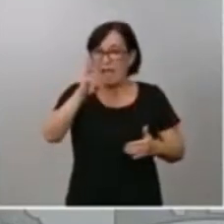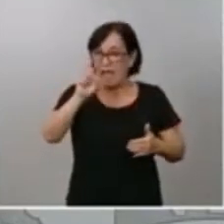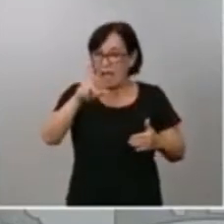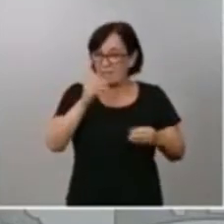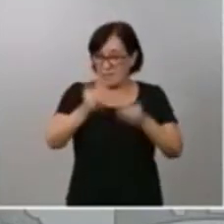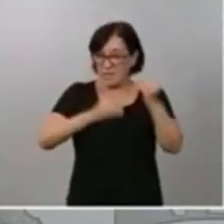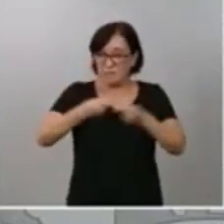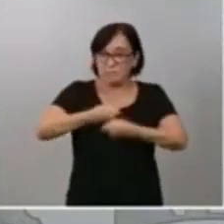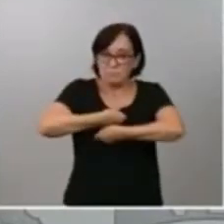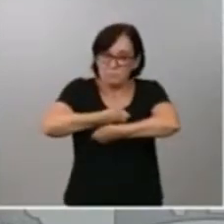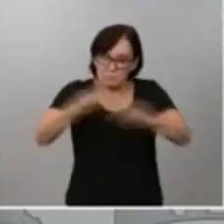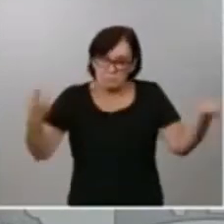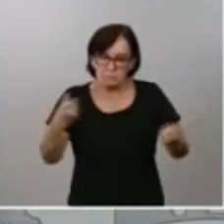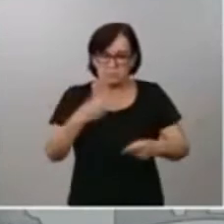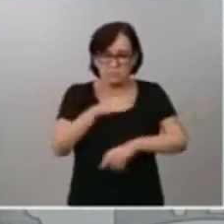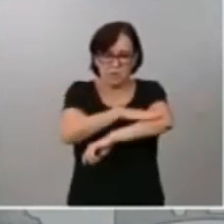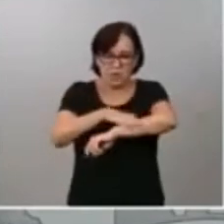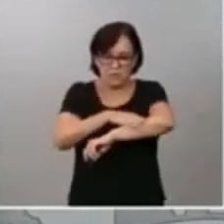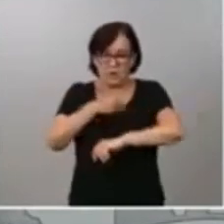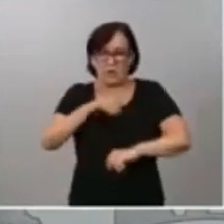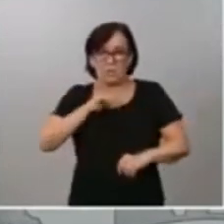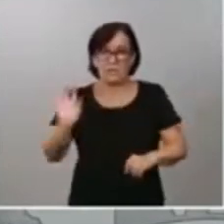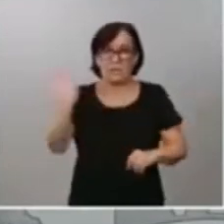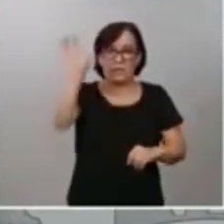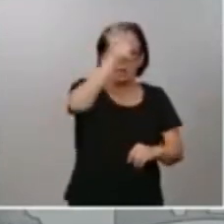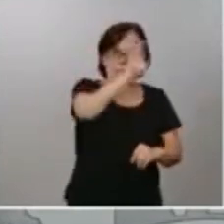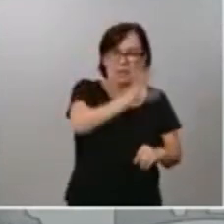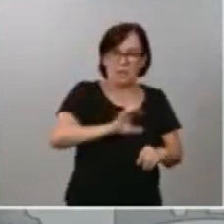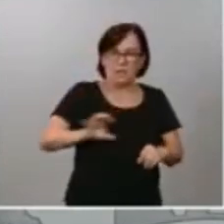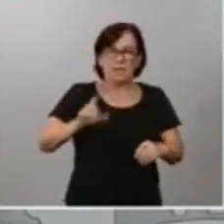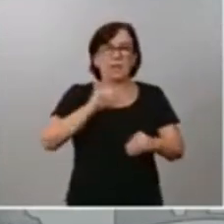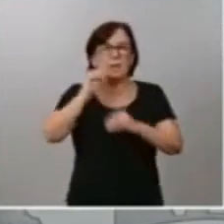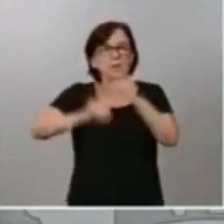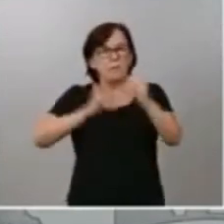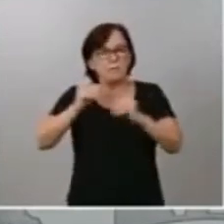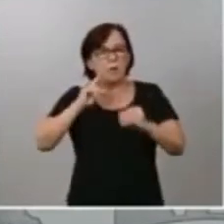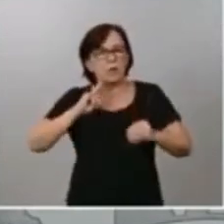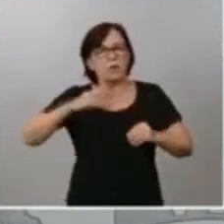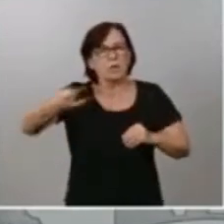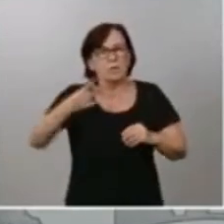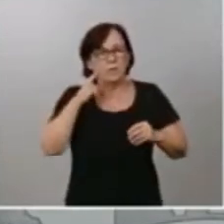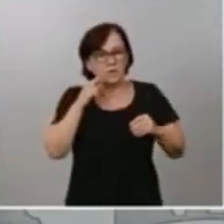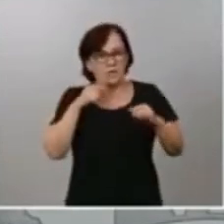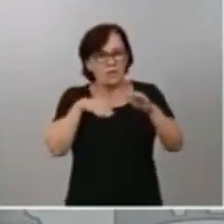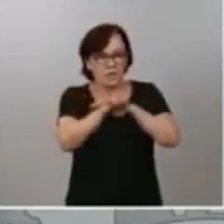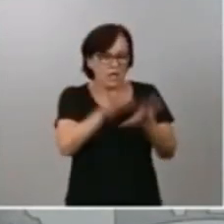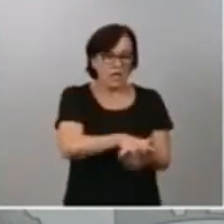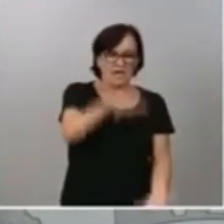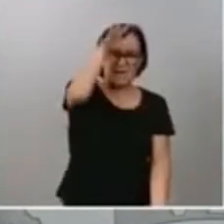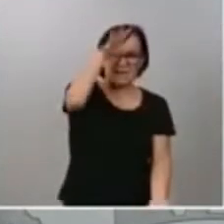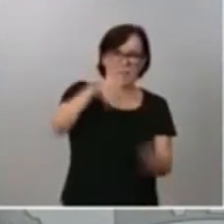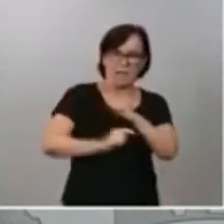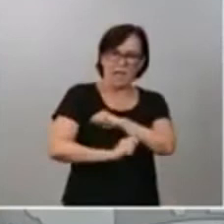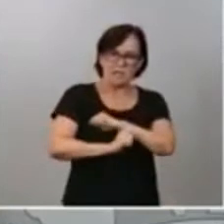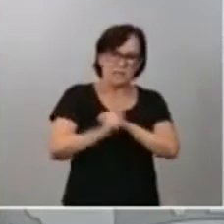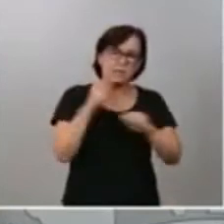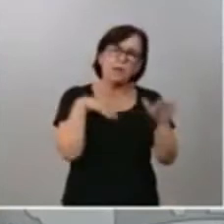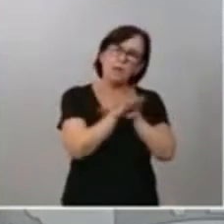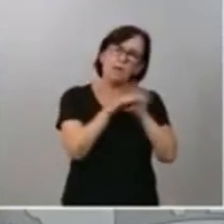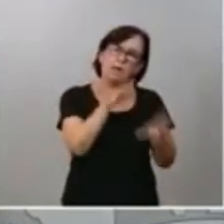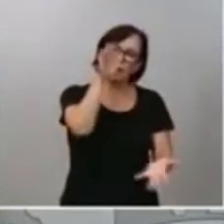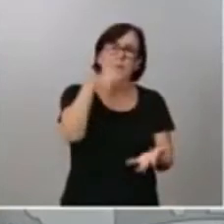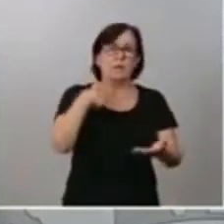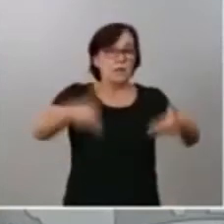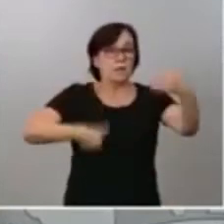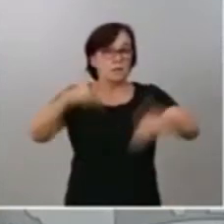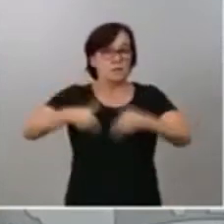en las comunidades autónomas, hemos reforzado nuestra reserva estratégica, que era una de las demandas del conjunto de la población, sobre todo de los